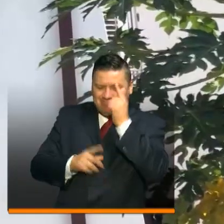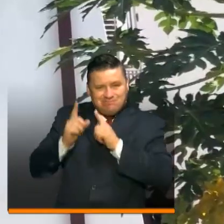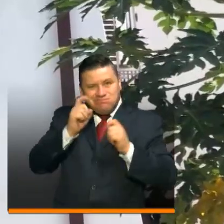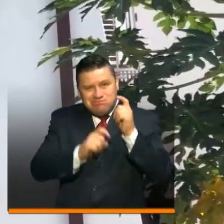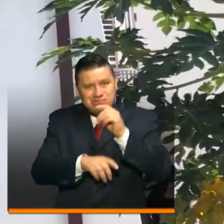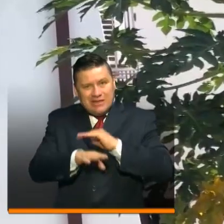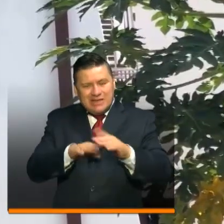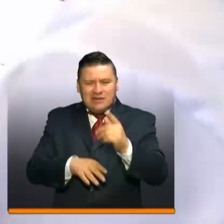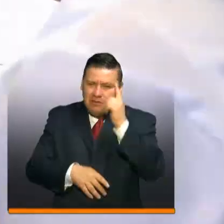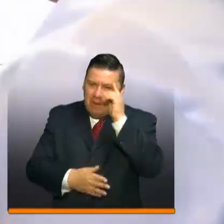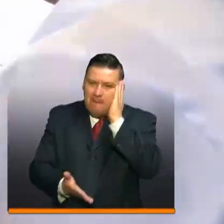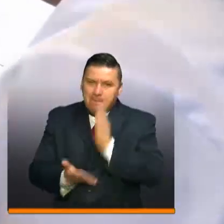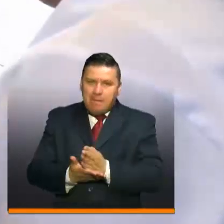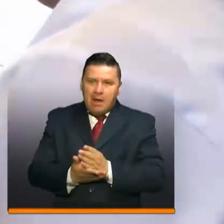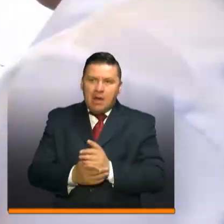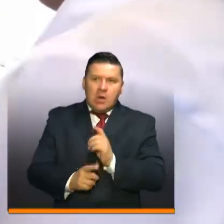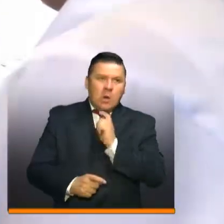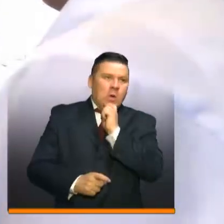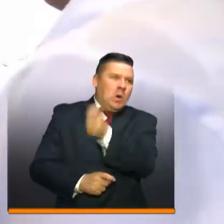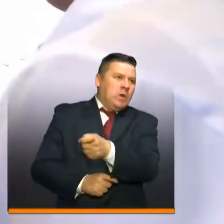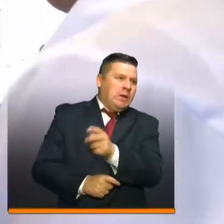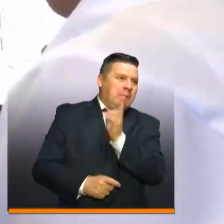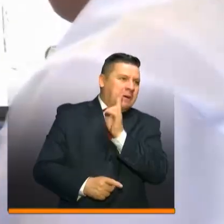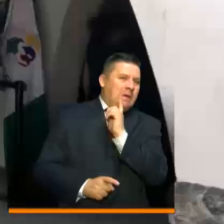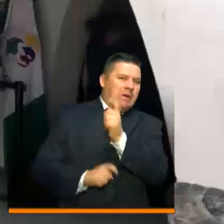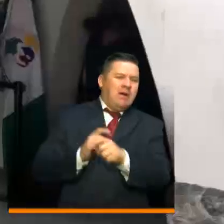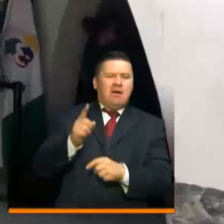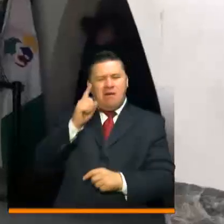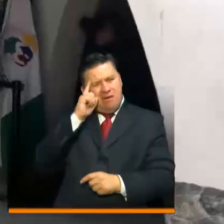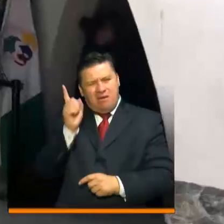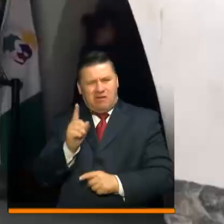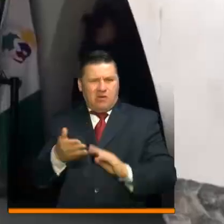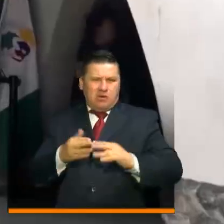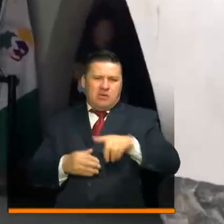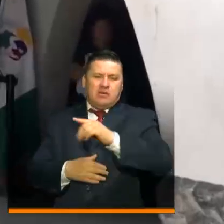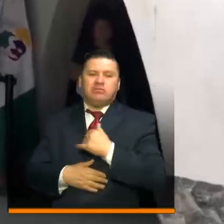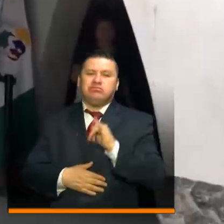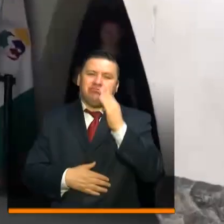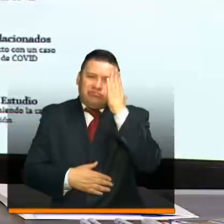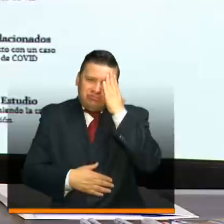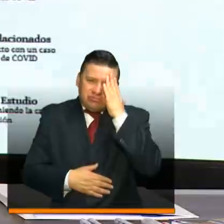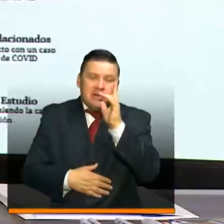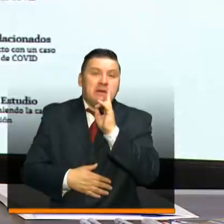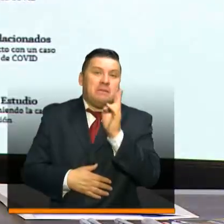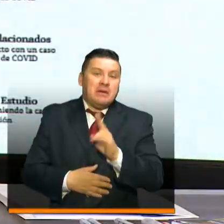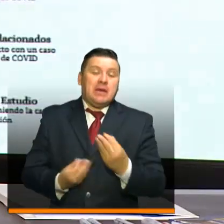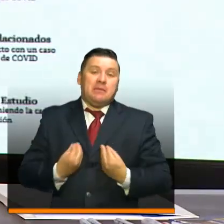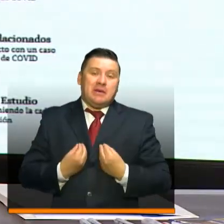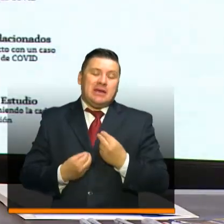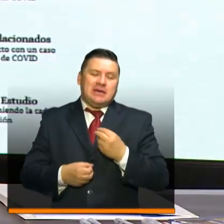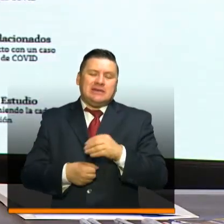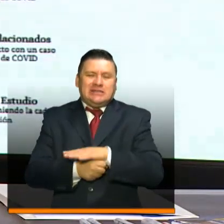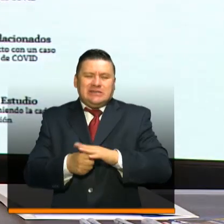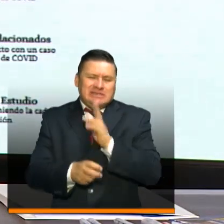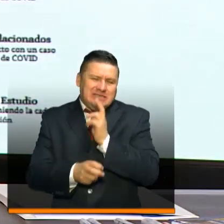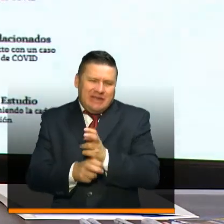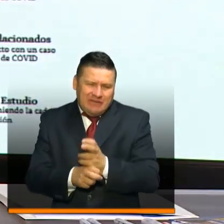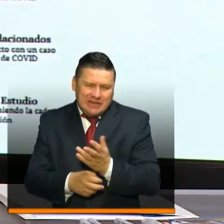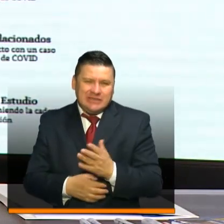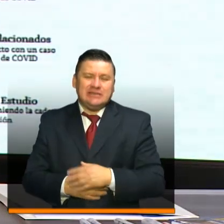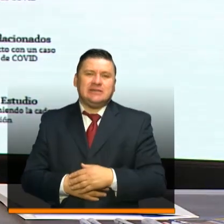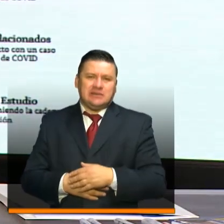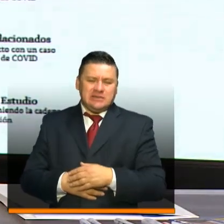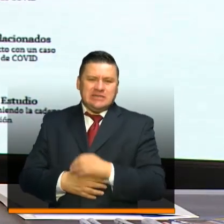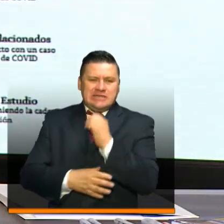reflexión para no caer ni en la xenofobia ni en la estigmatización con esta población. Sabemos que Venezuela vive una situación de crisis humanitaria,